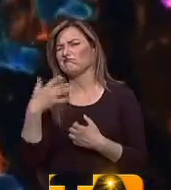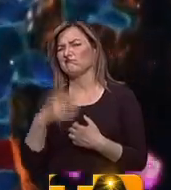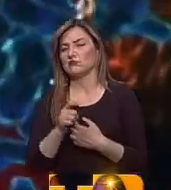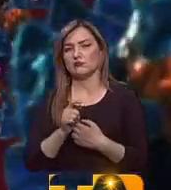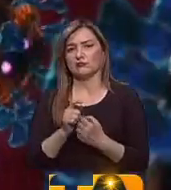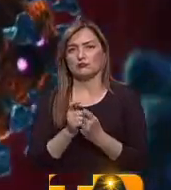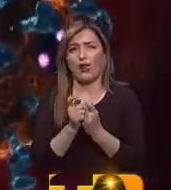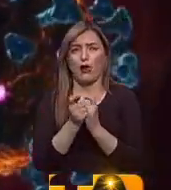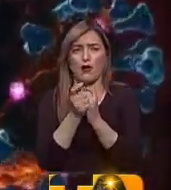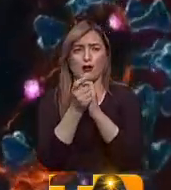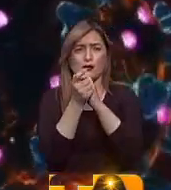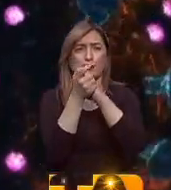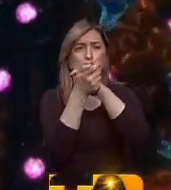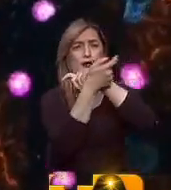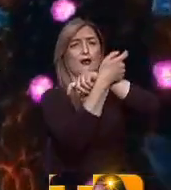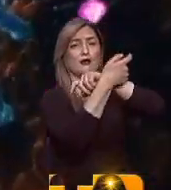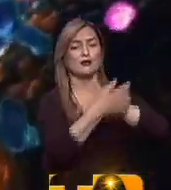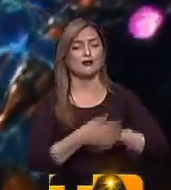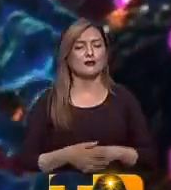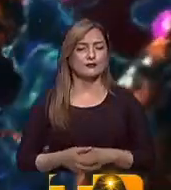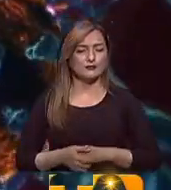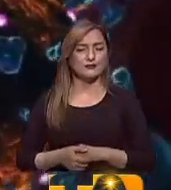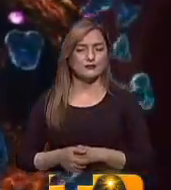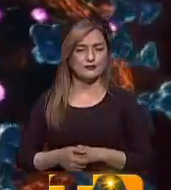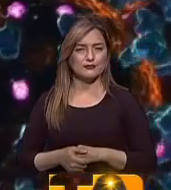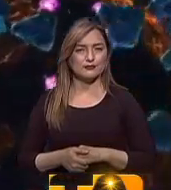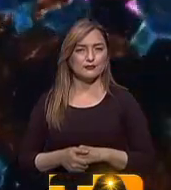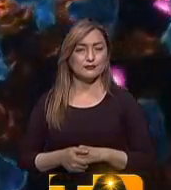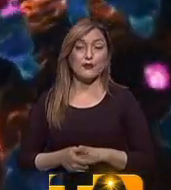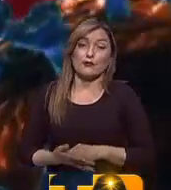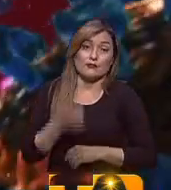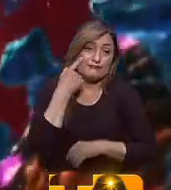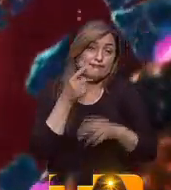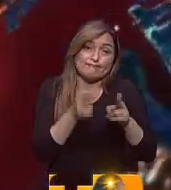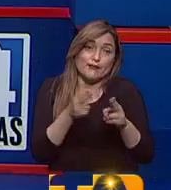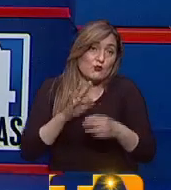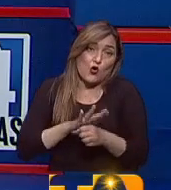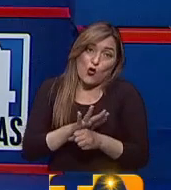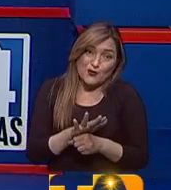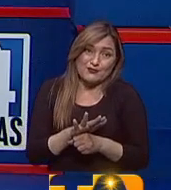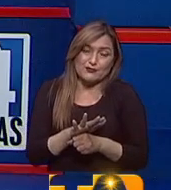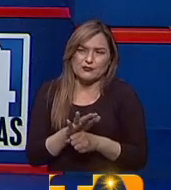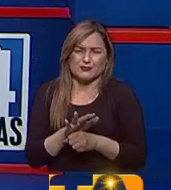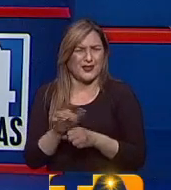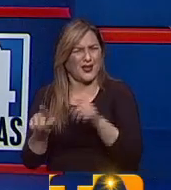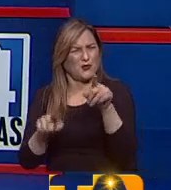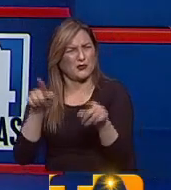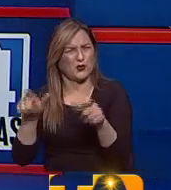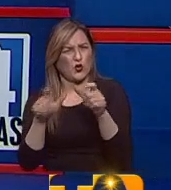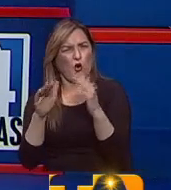mutaciones que tiene esta variante del virus del SARS-CoV-2. Ojo que es el mismo virus. No se dejen confundir de gente